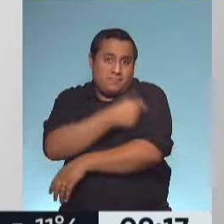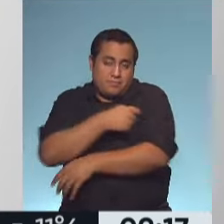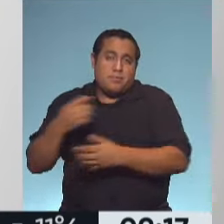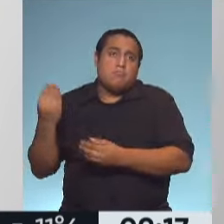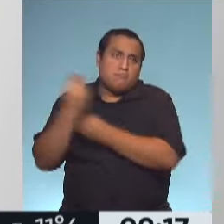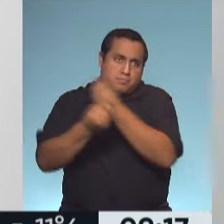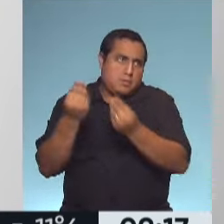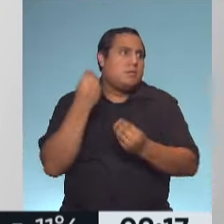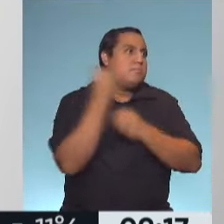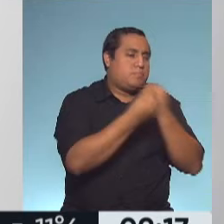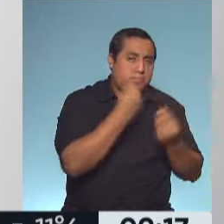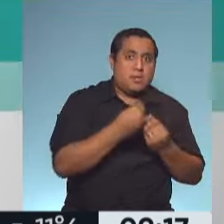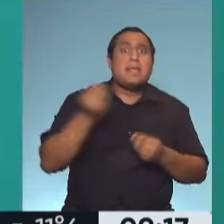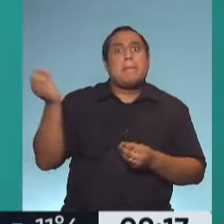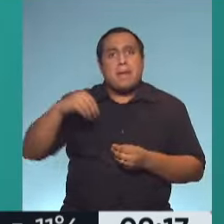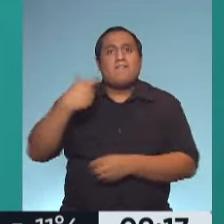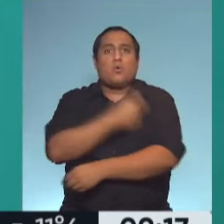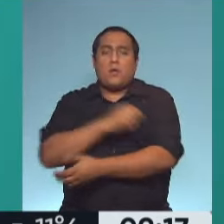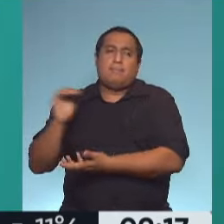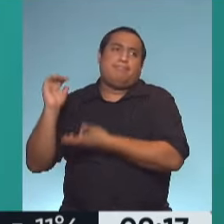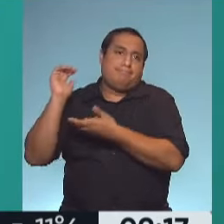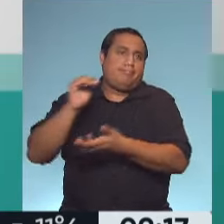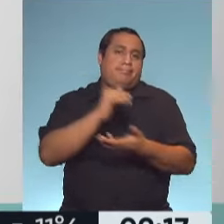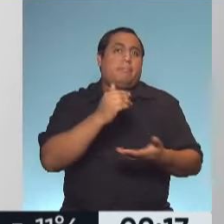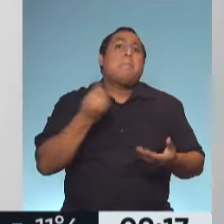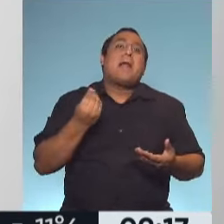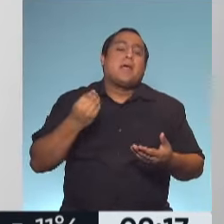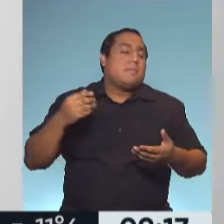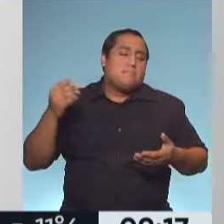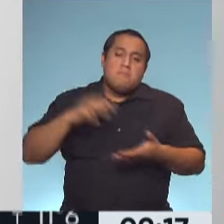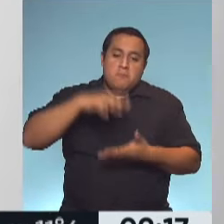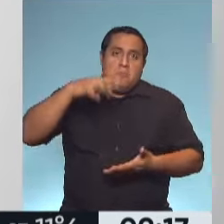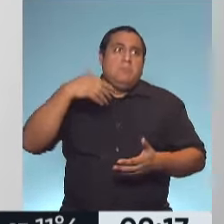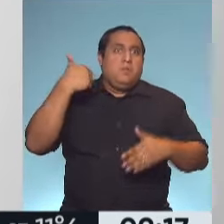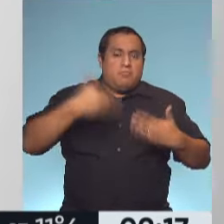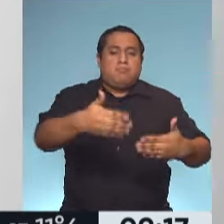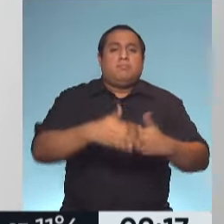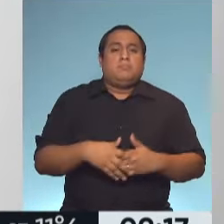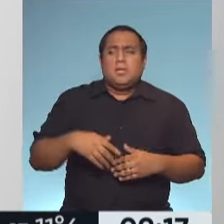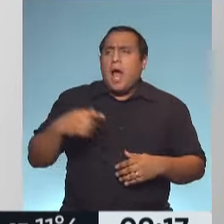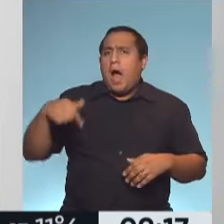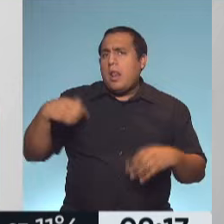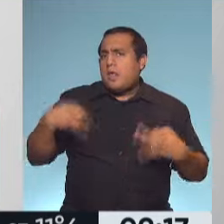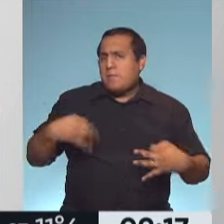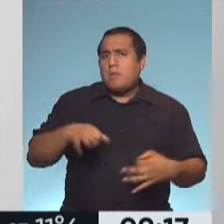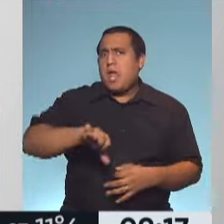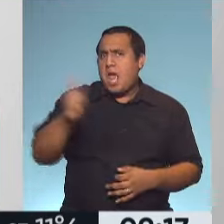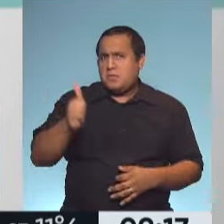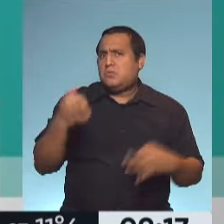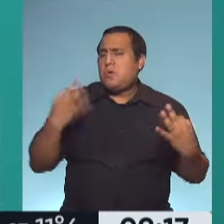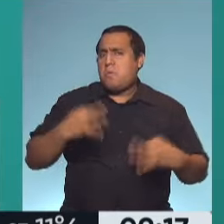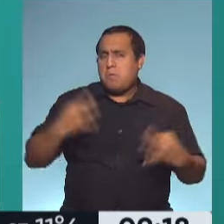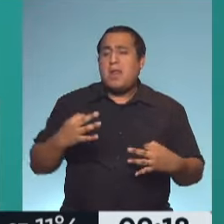puntos, y más vacunas, que es lo más importante para, insisto, poder agilizar. Estamos muy bien, igual que la vacunación, hay que decirles, es un éxito. Ya